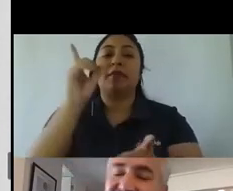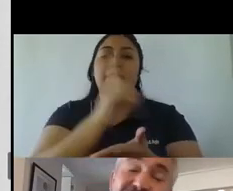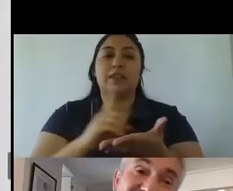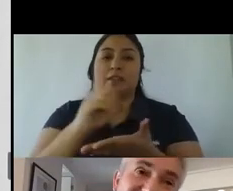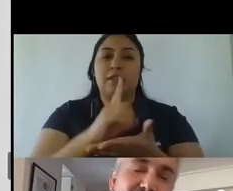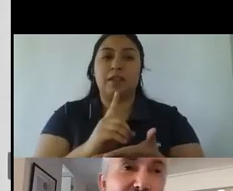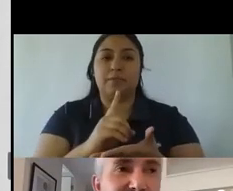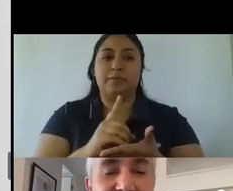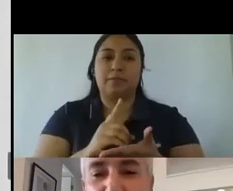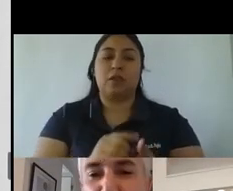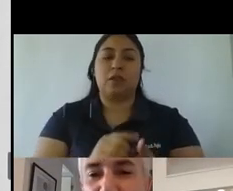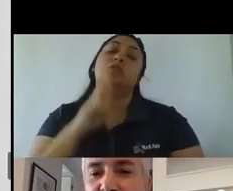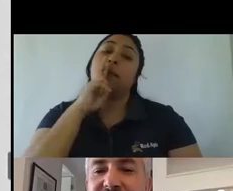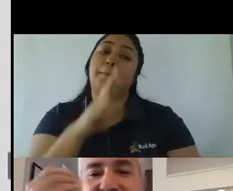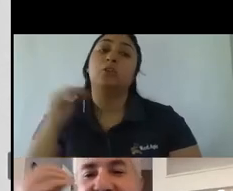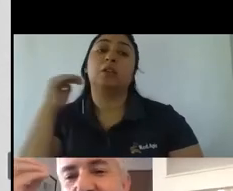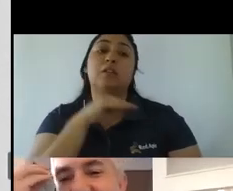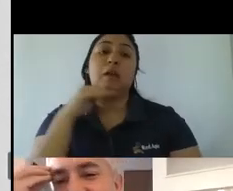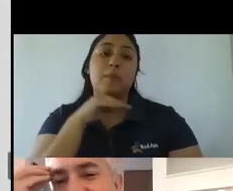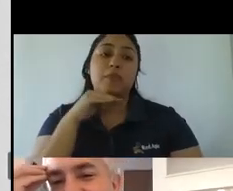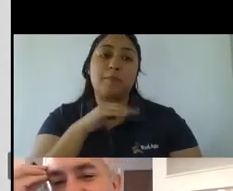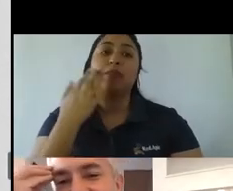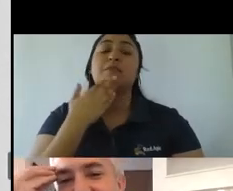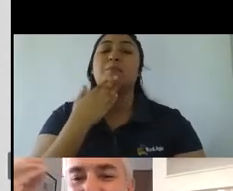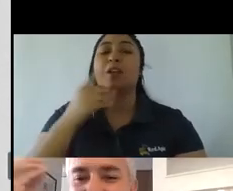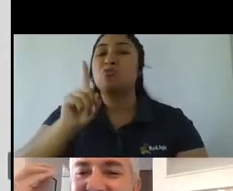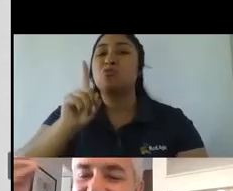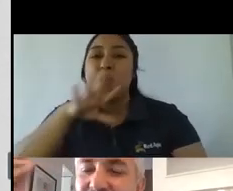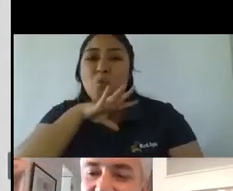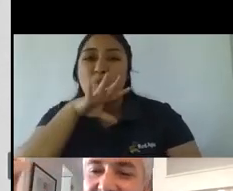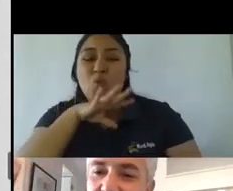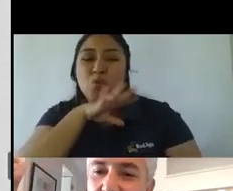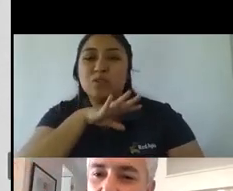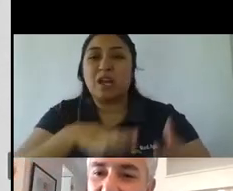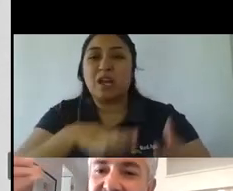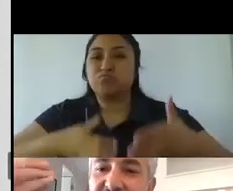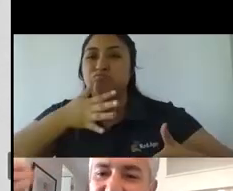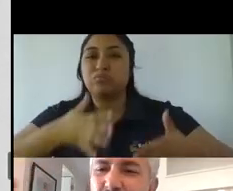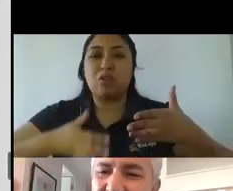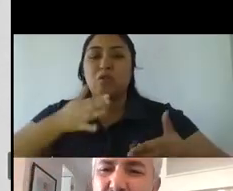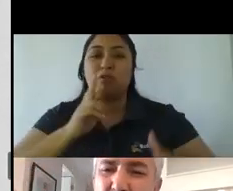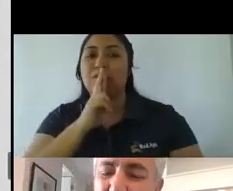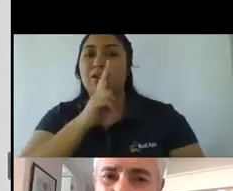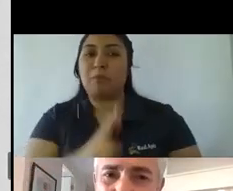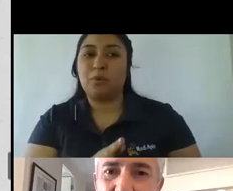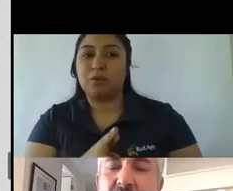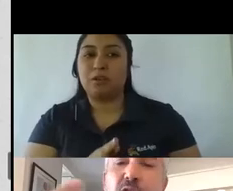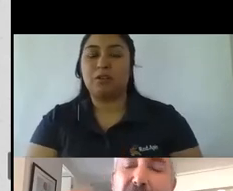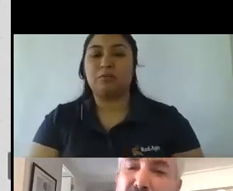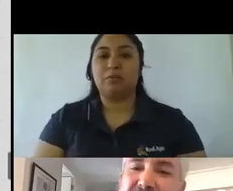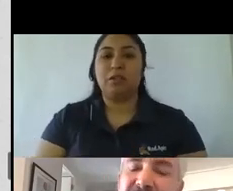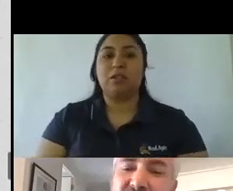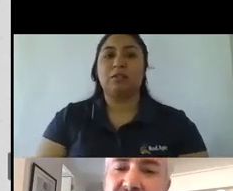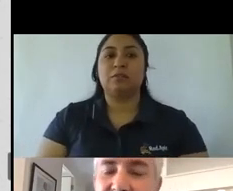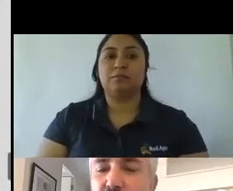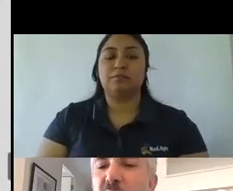es un poco como la tabla al 1 el 65% de las personas piensa que las marcas deben de usar bots y atender los reclamos por personas porque